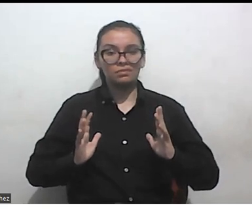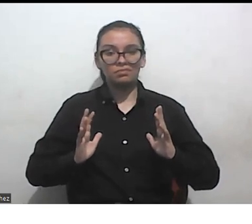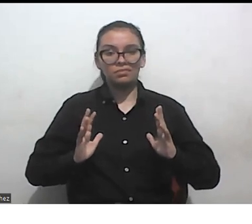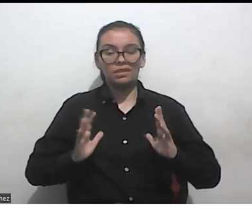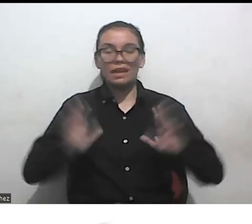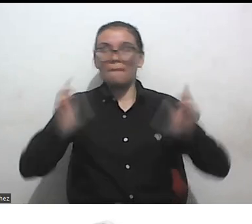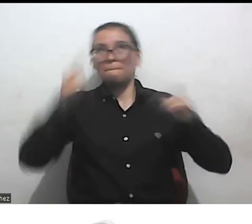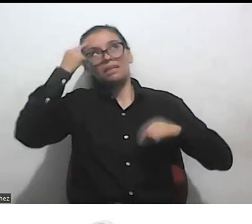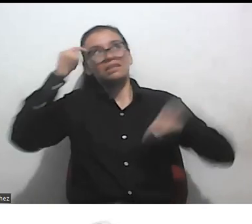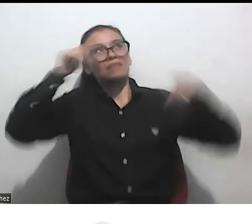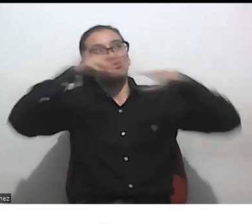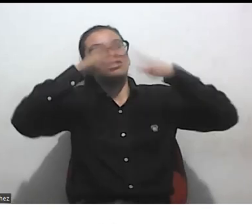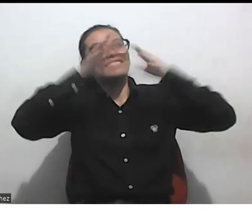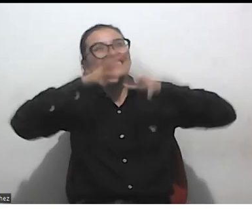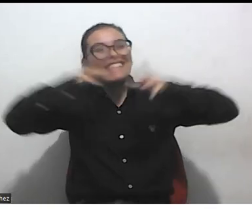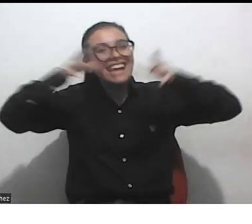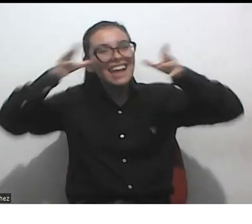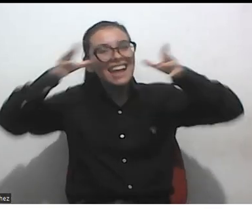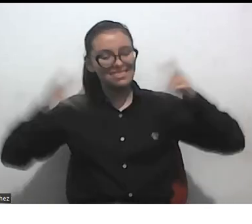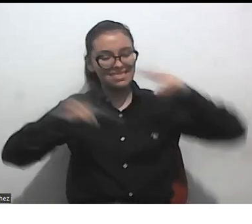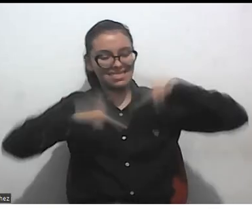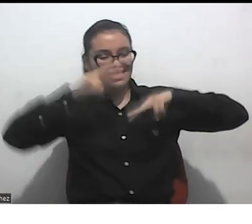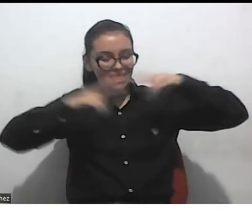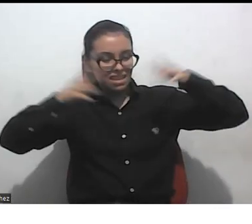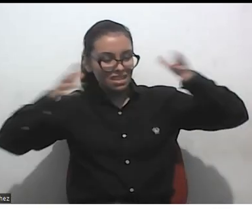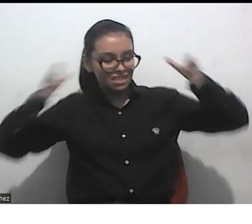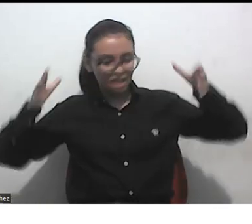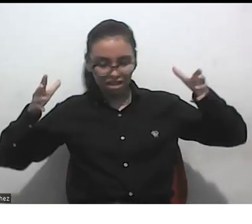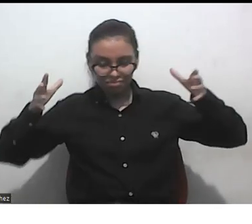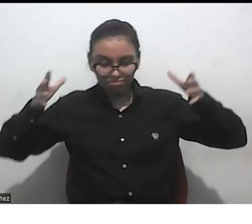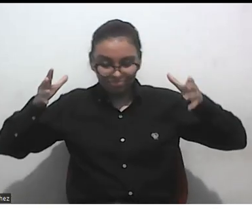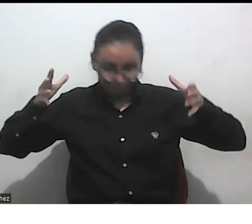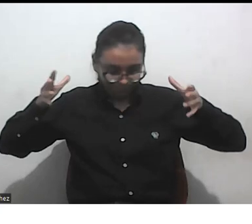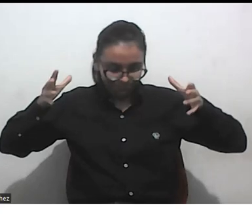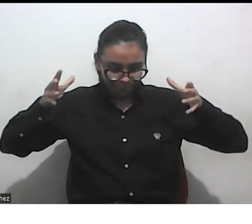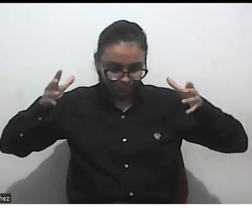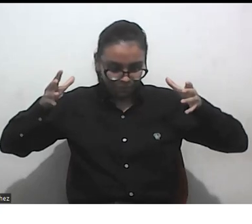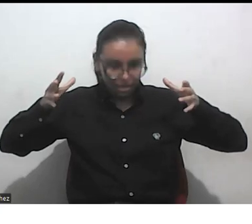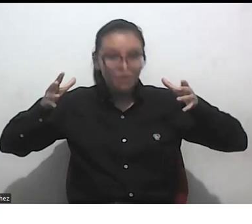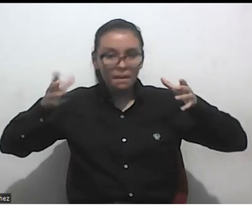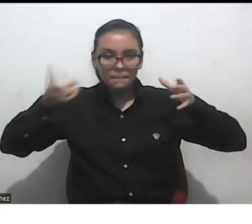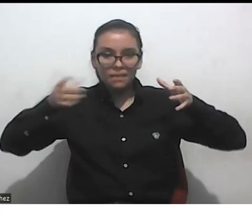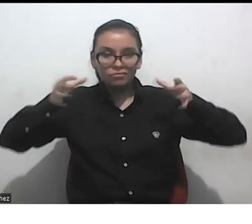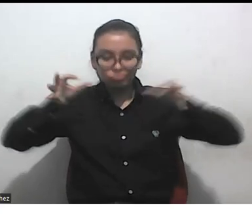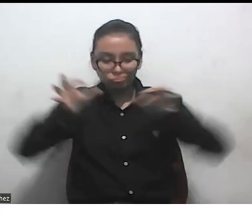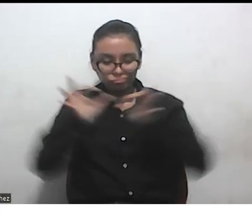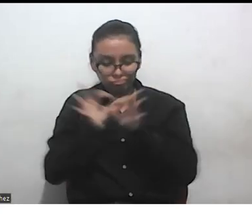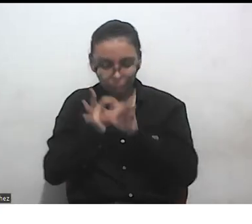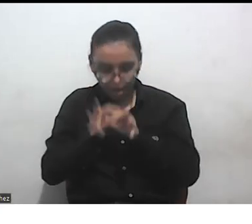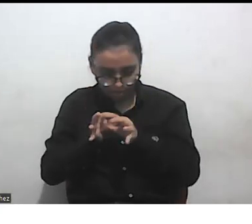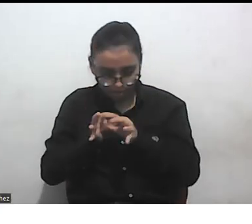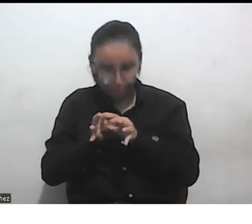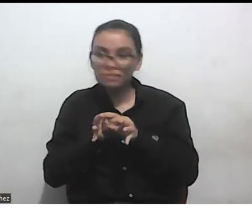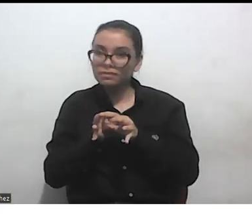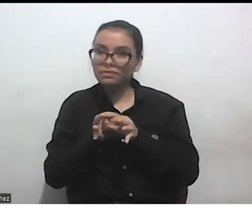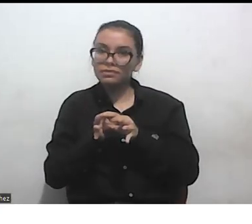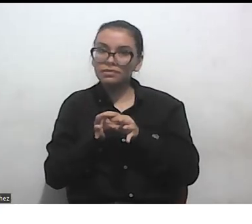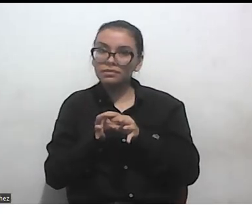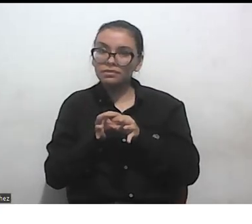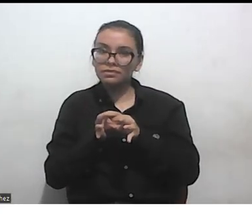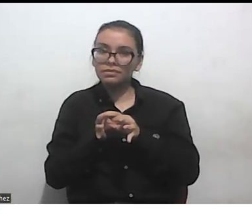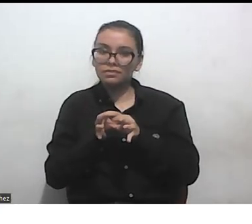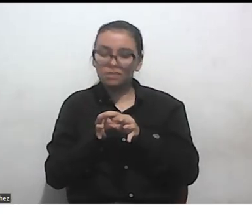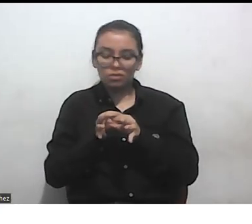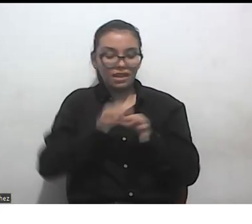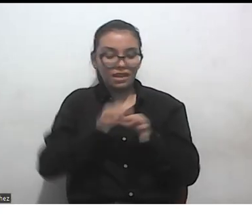estructura también podemos pensar en las micro y en cómo actúan cada